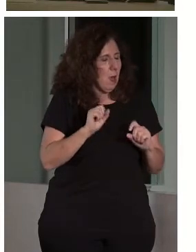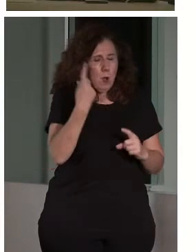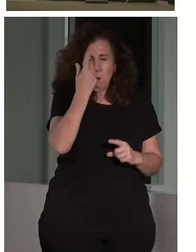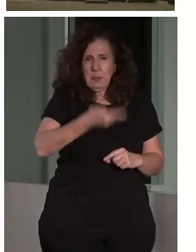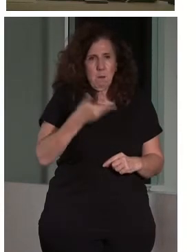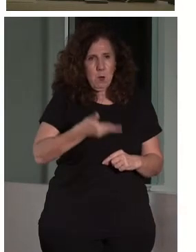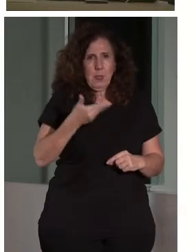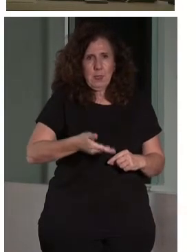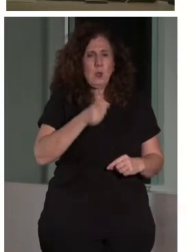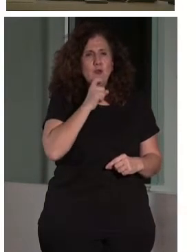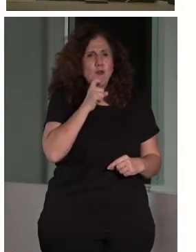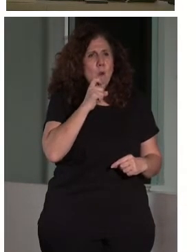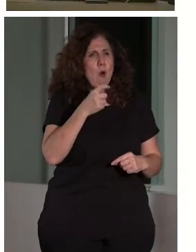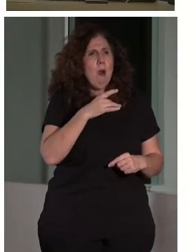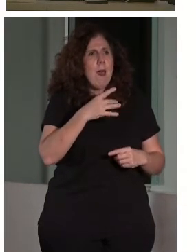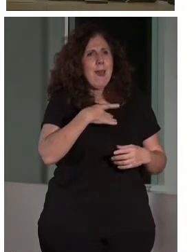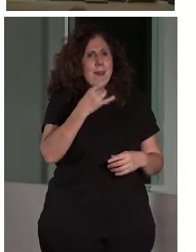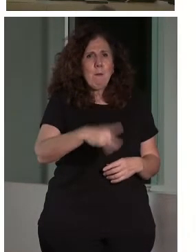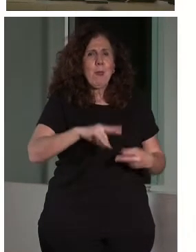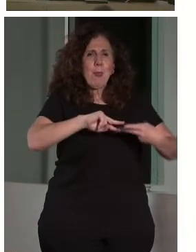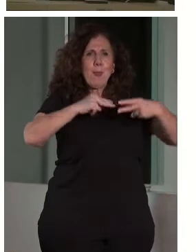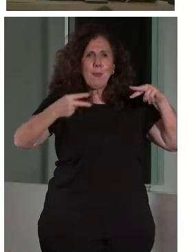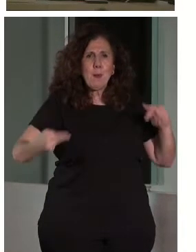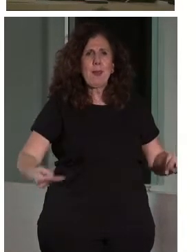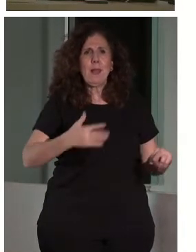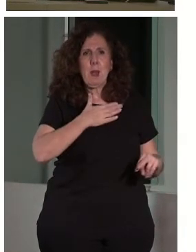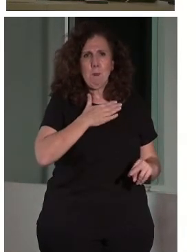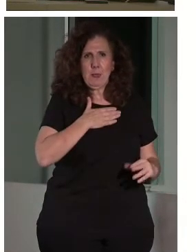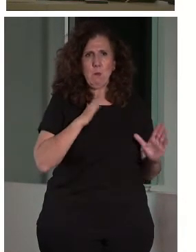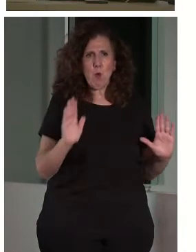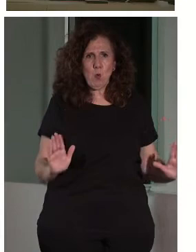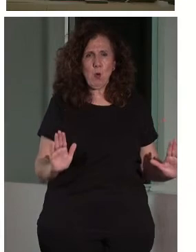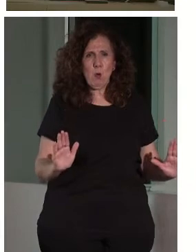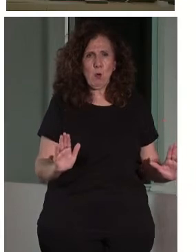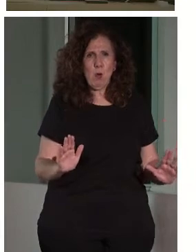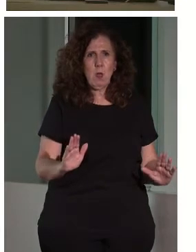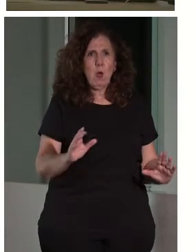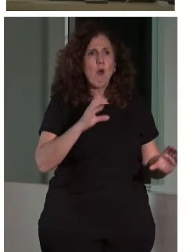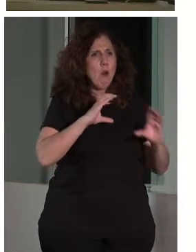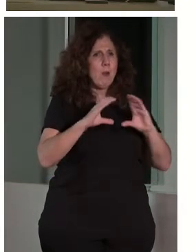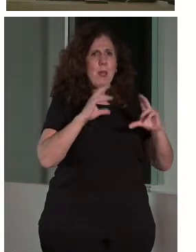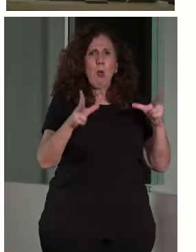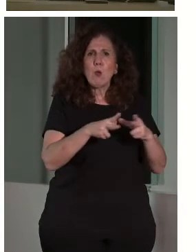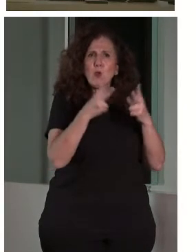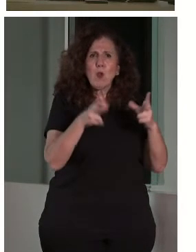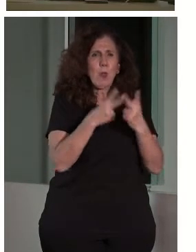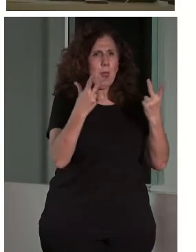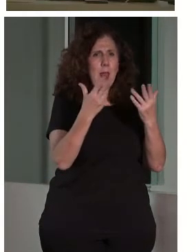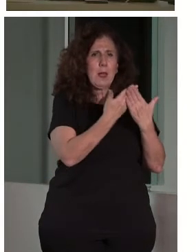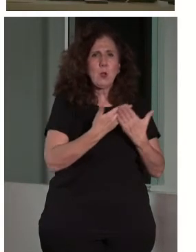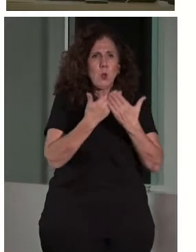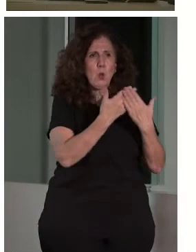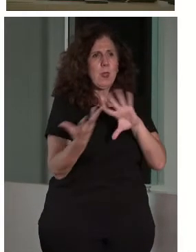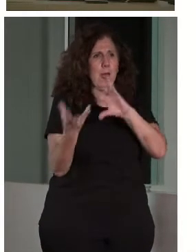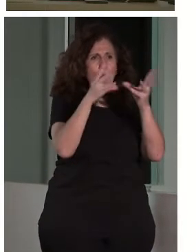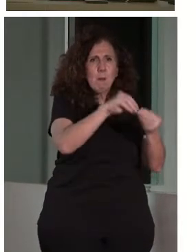es la interpretación del patrimonio. Es una disciplina, solo leo la definición, de comunicación social, que estudia y aplica